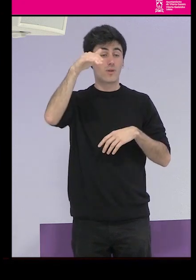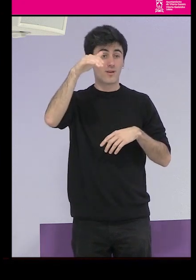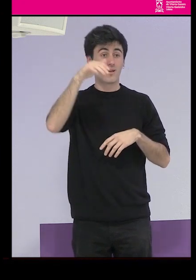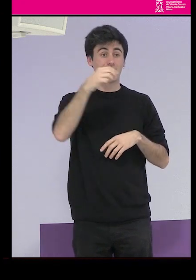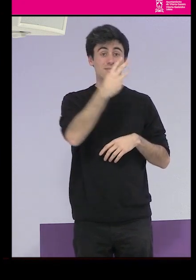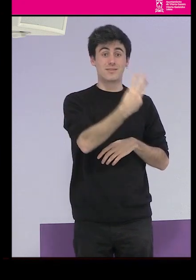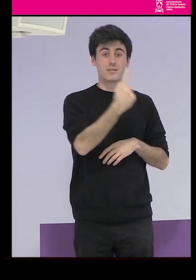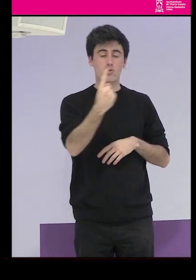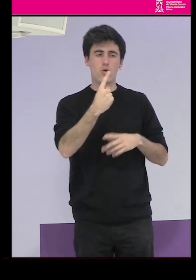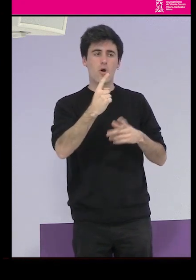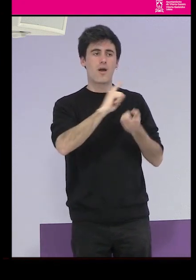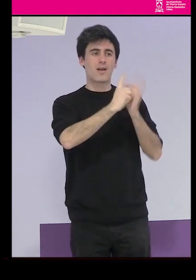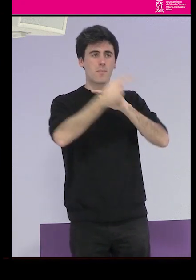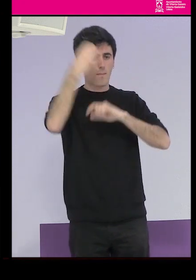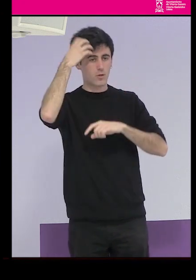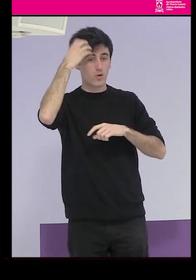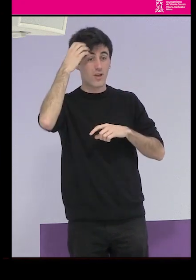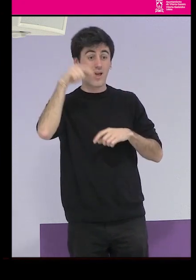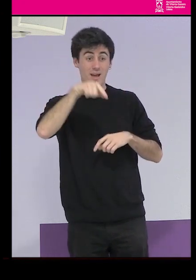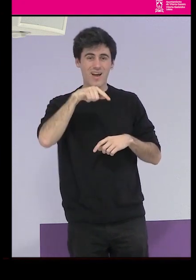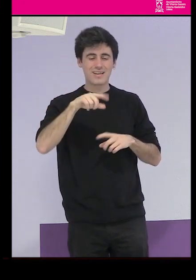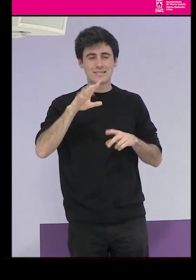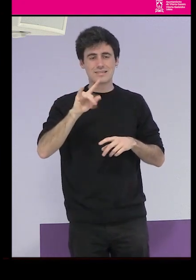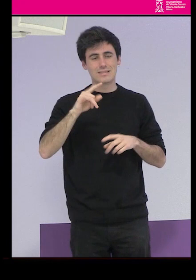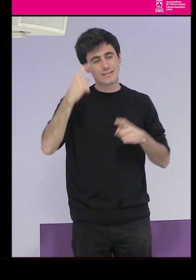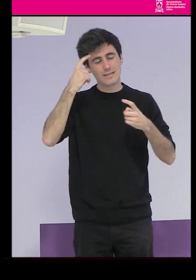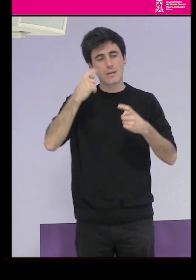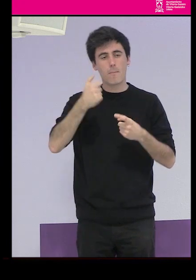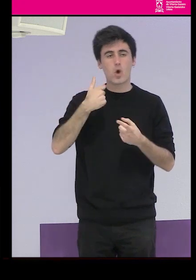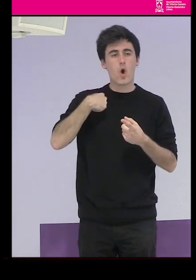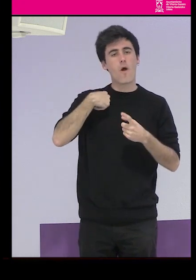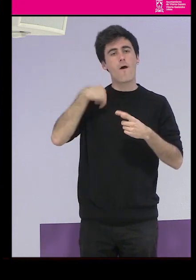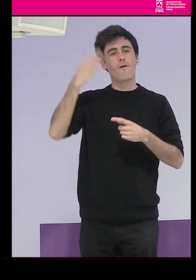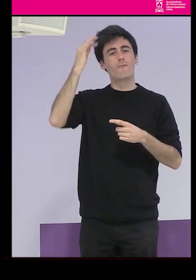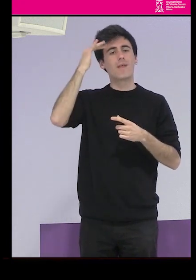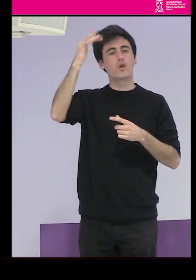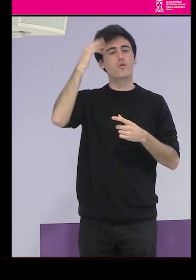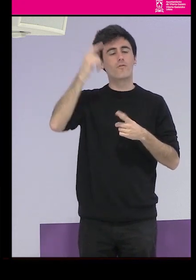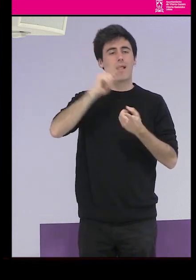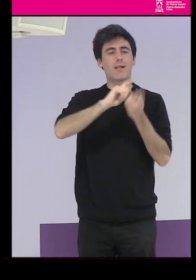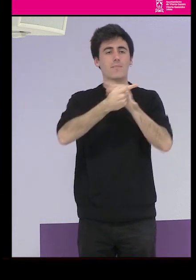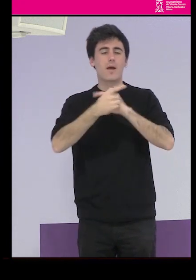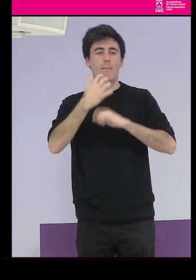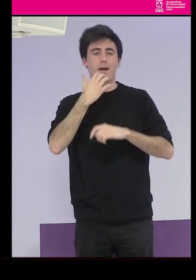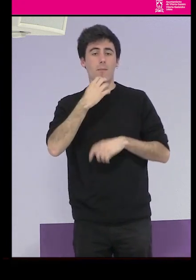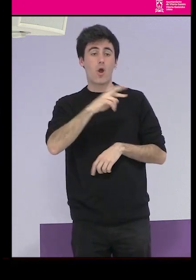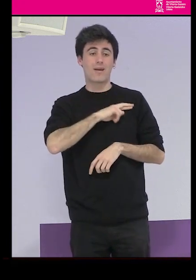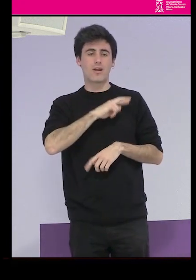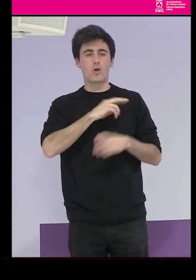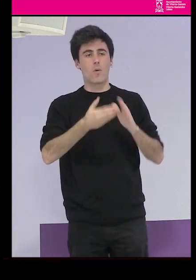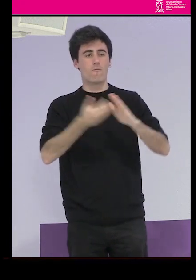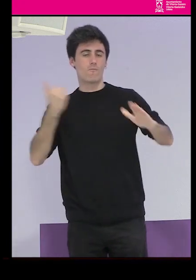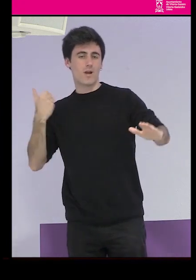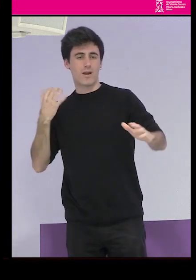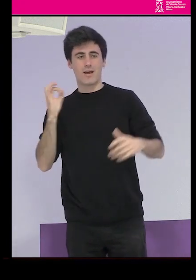otro patronato en el que sí que intentan que el planteamiento sea un poco distinto, que la cuestión católica quede un poco al margen, que